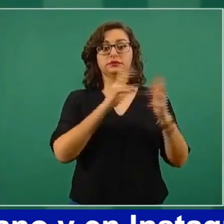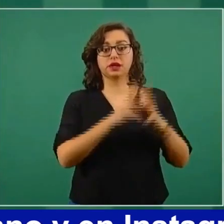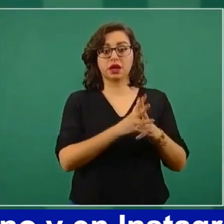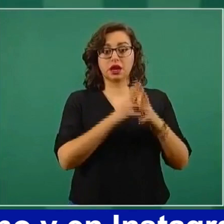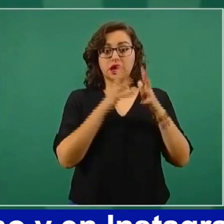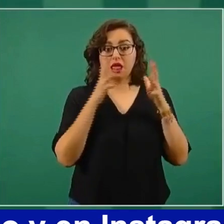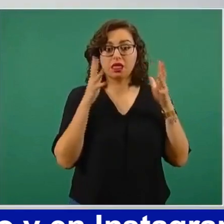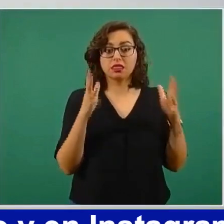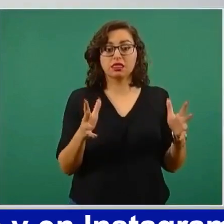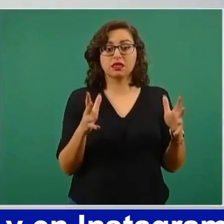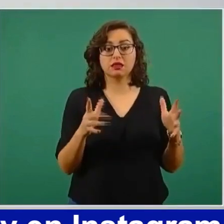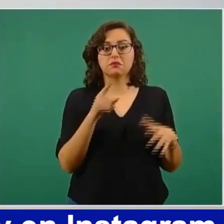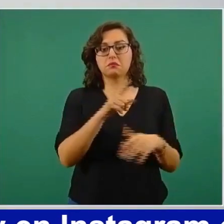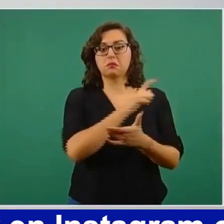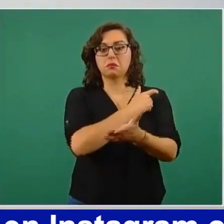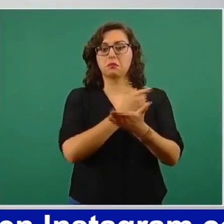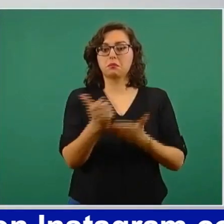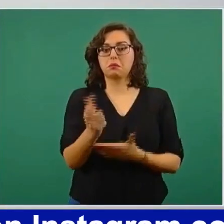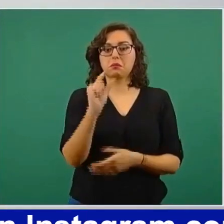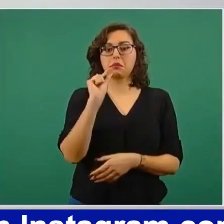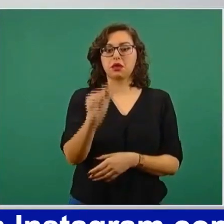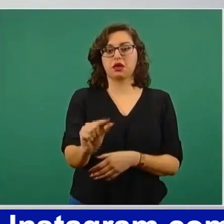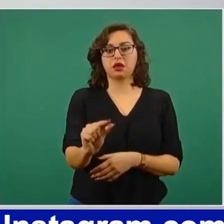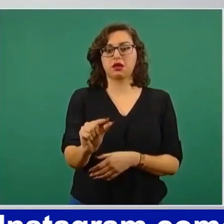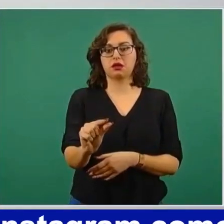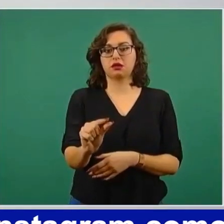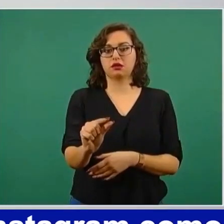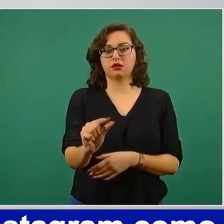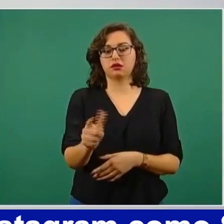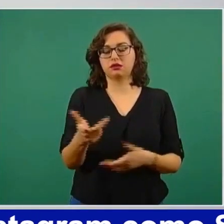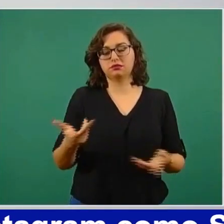y privatizarlas,